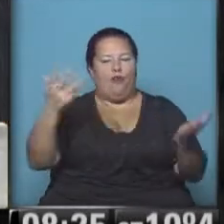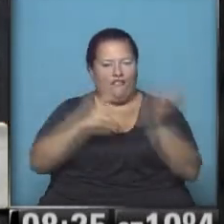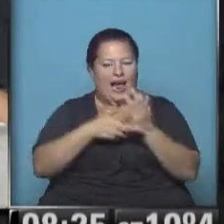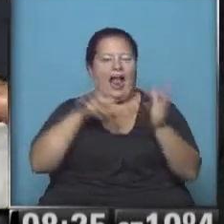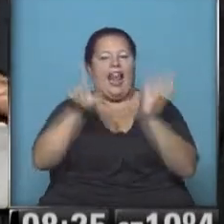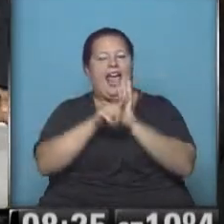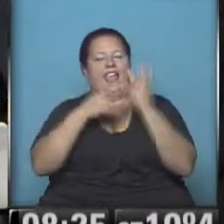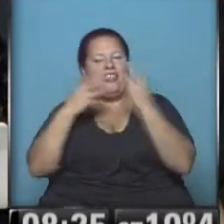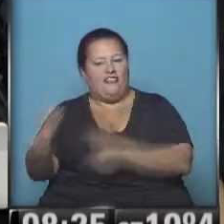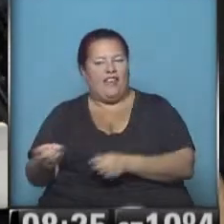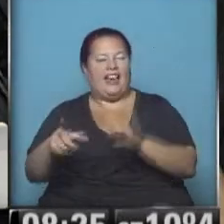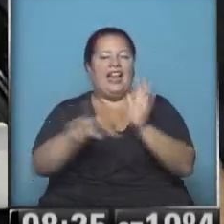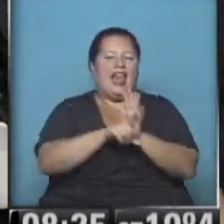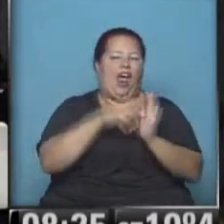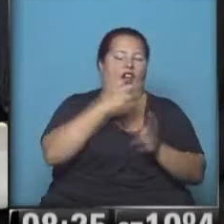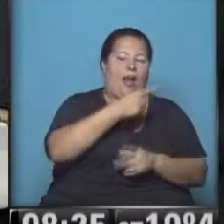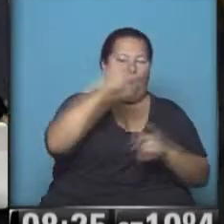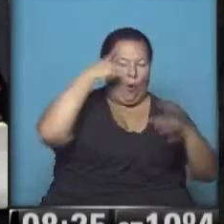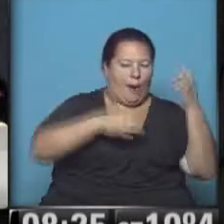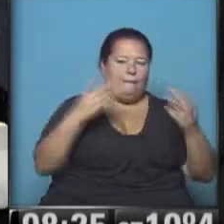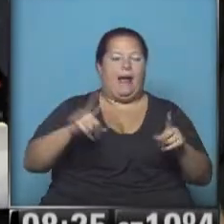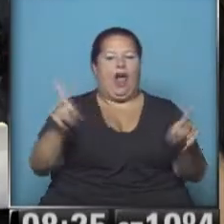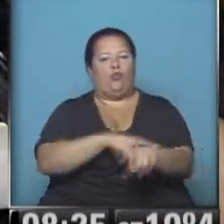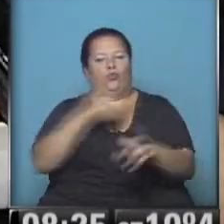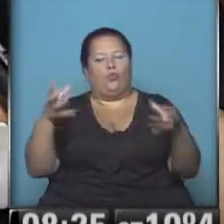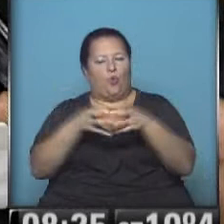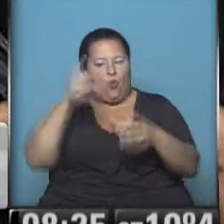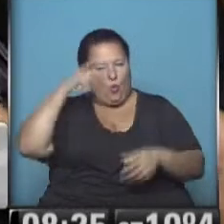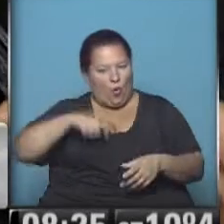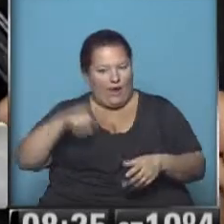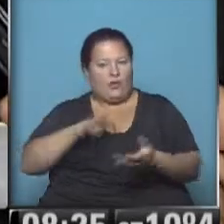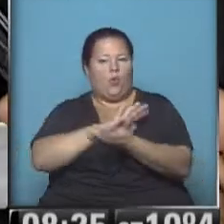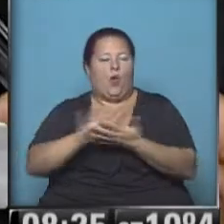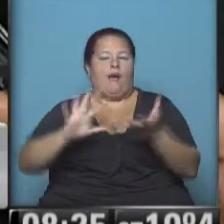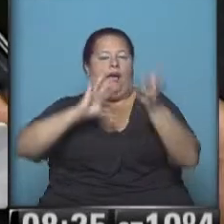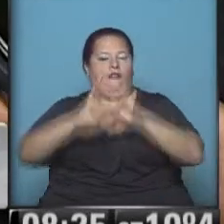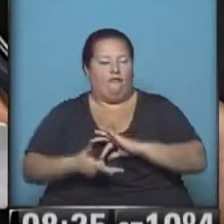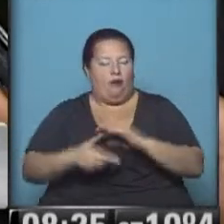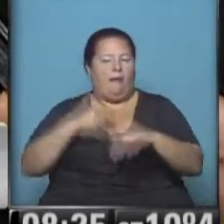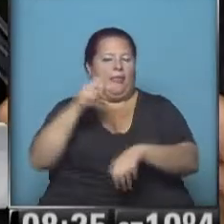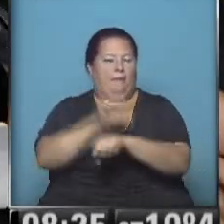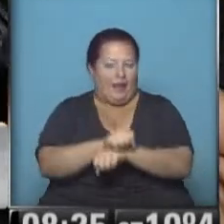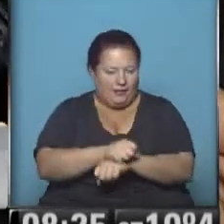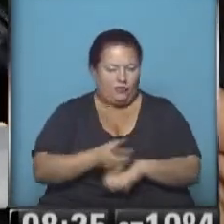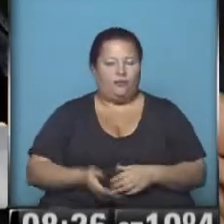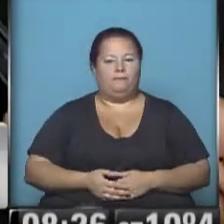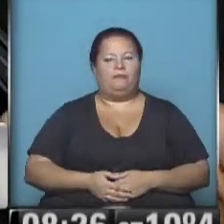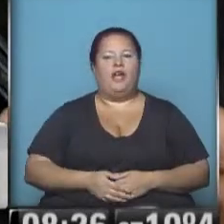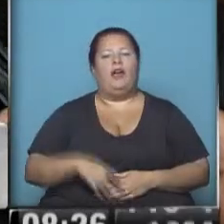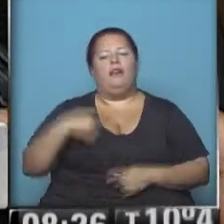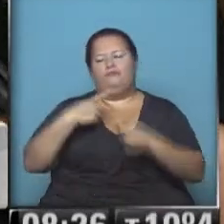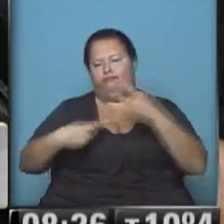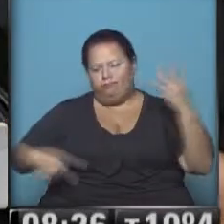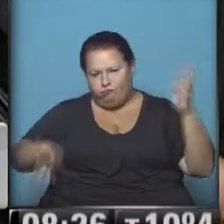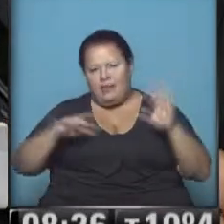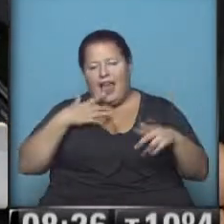defensa, la ley orgánica del Poder Judicial para adaptar los órganos judiciales al nuevo esquema de procesal penal. Hemos hecho todo esto,